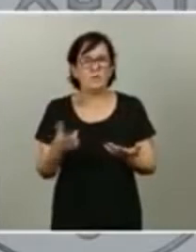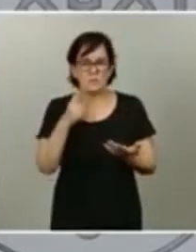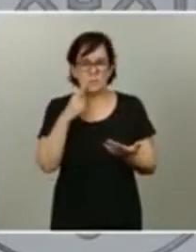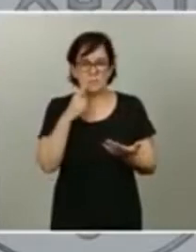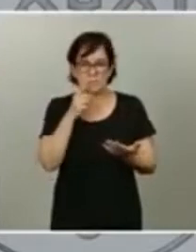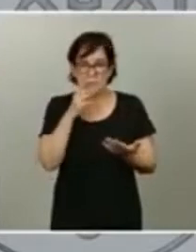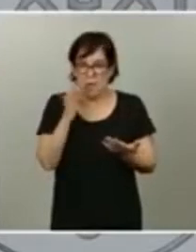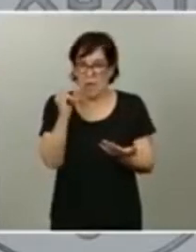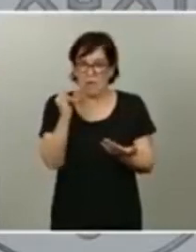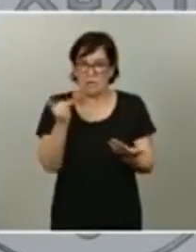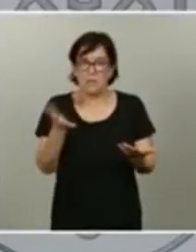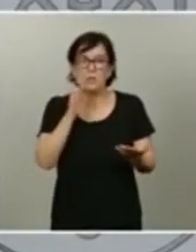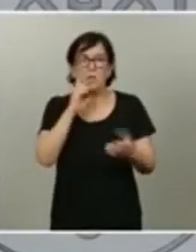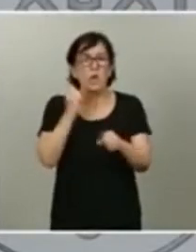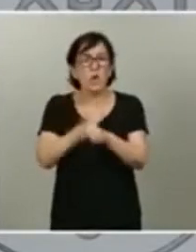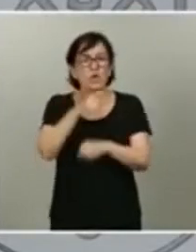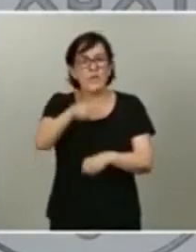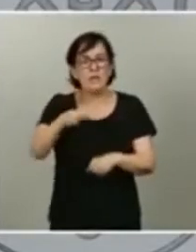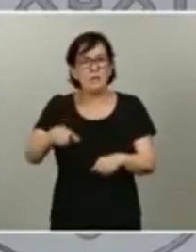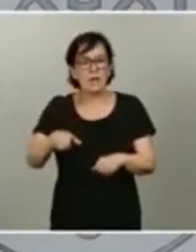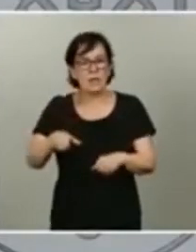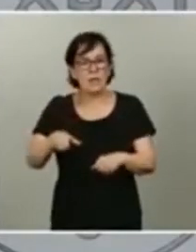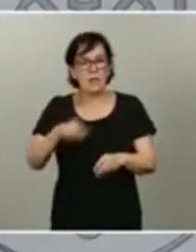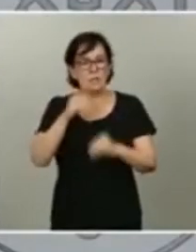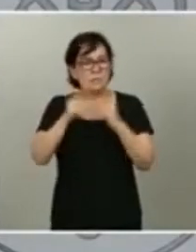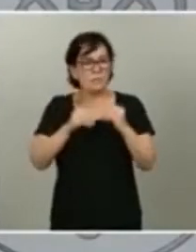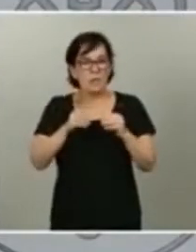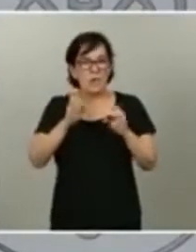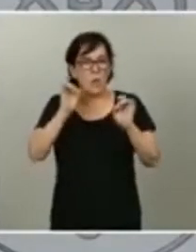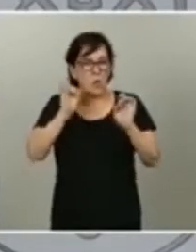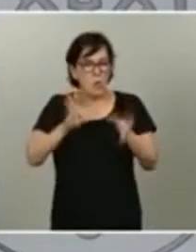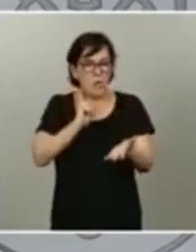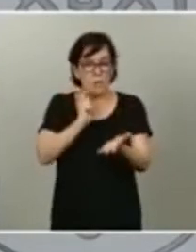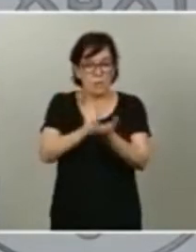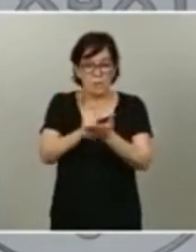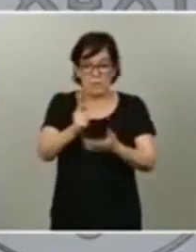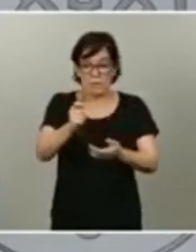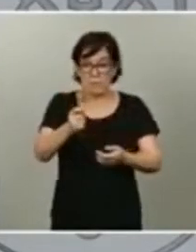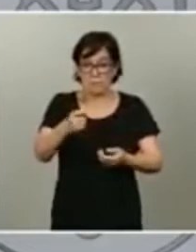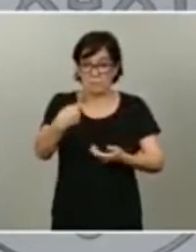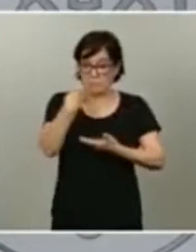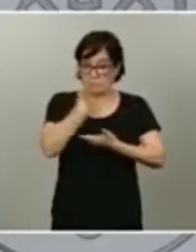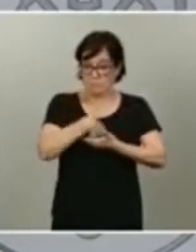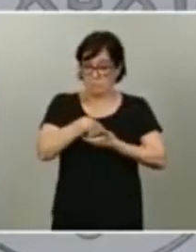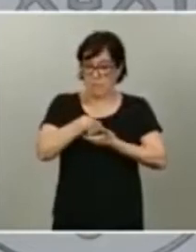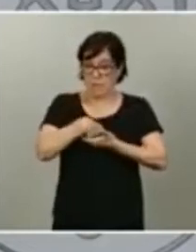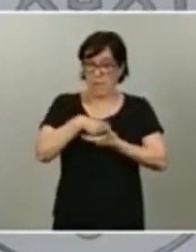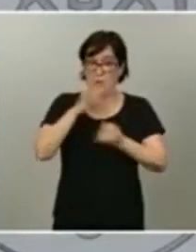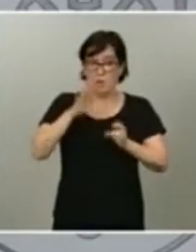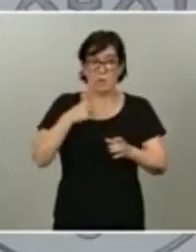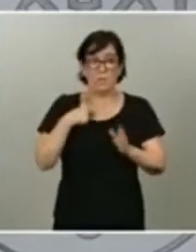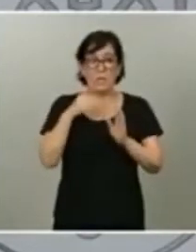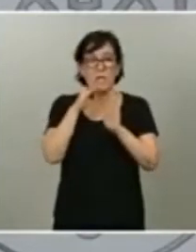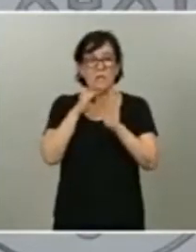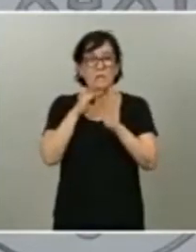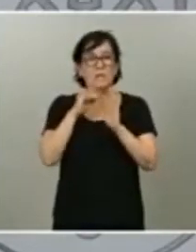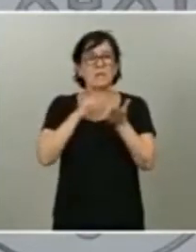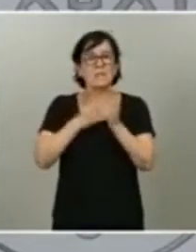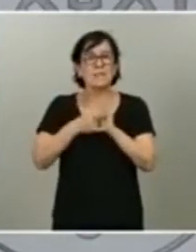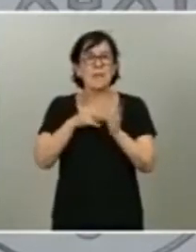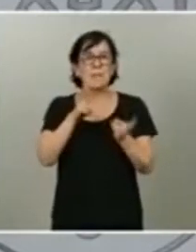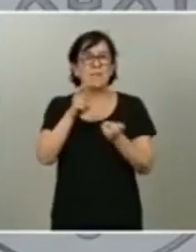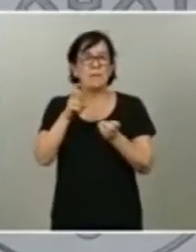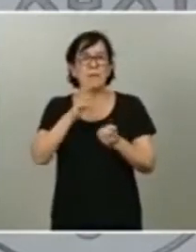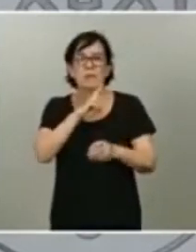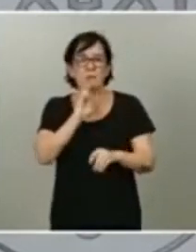tanto, los trabajadores contribuirán en la medida en que reciben. O dicho de otra manera, como siempre, nuestro sistema fiscal tiene que preservar este